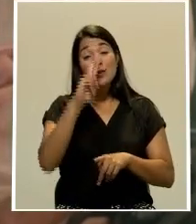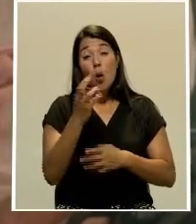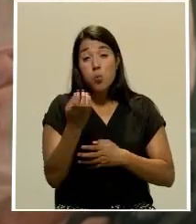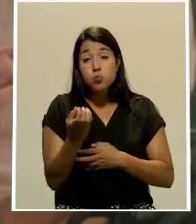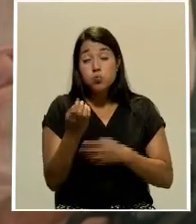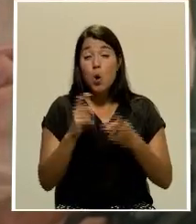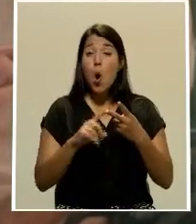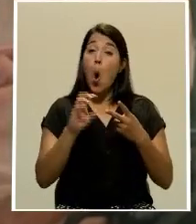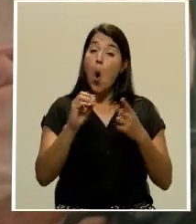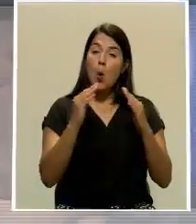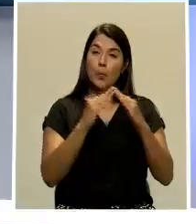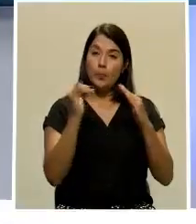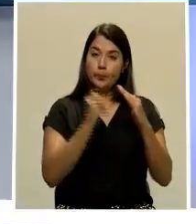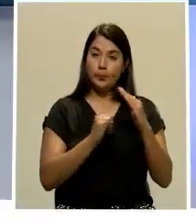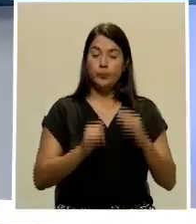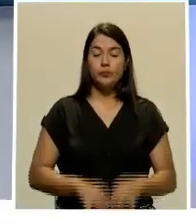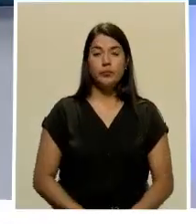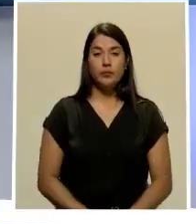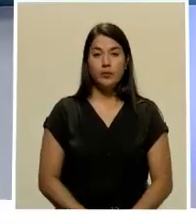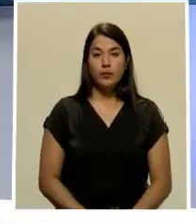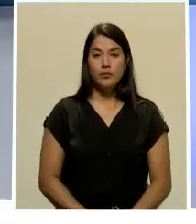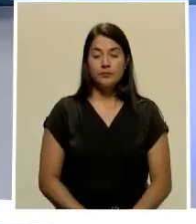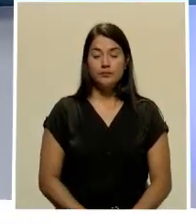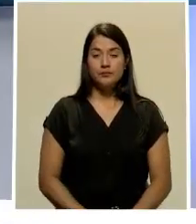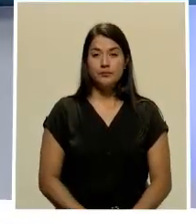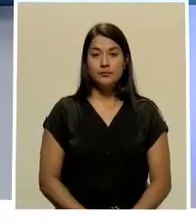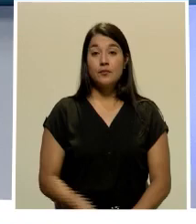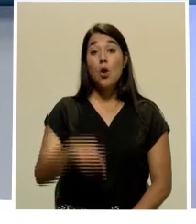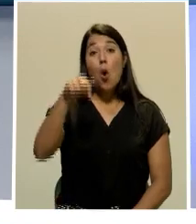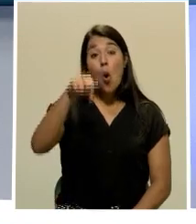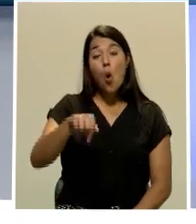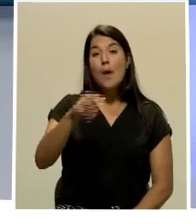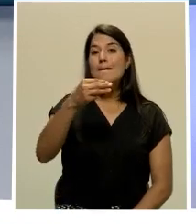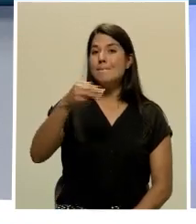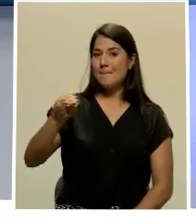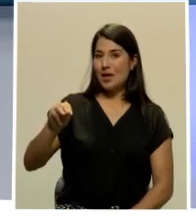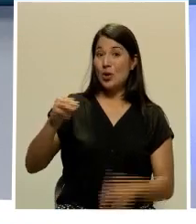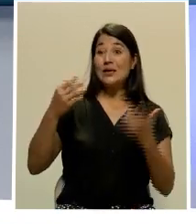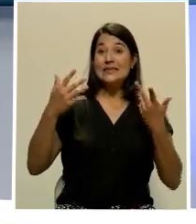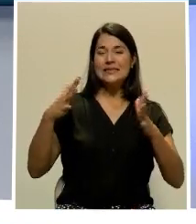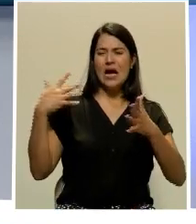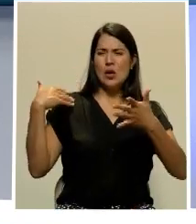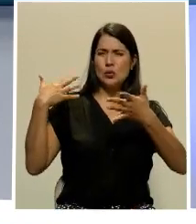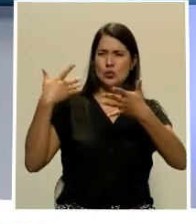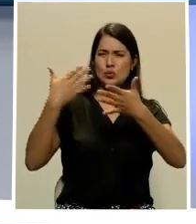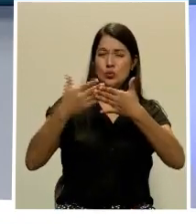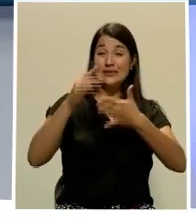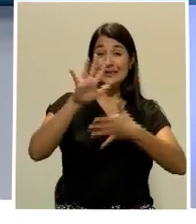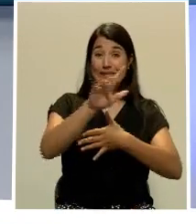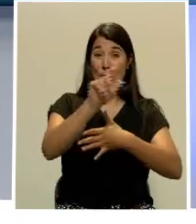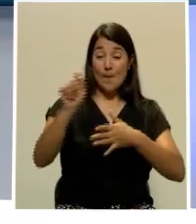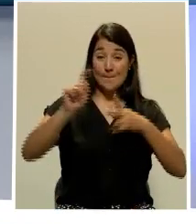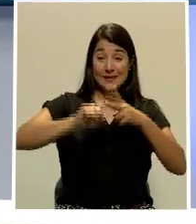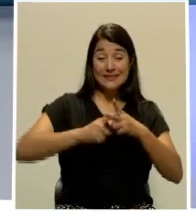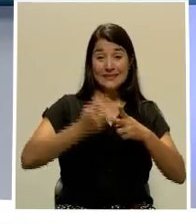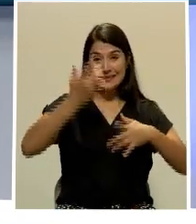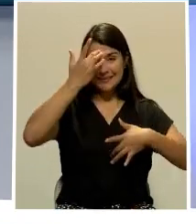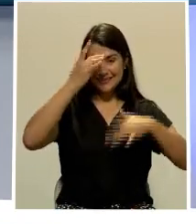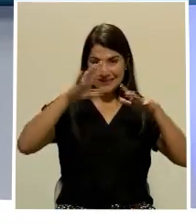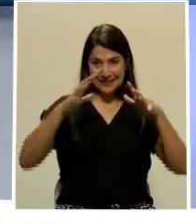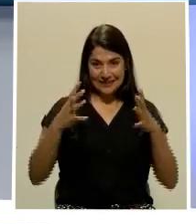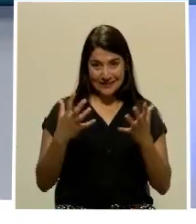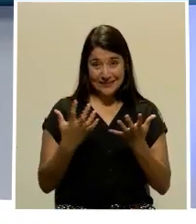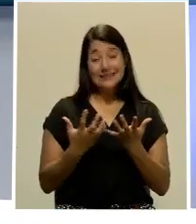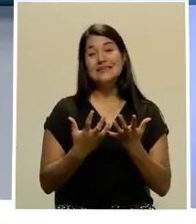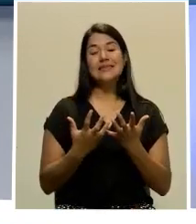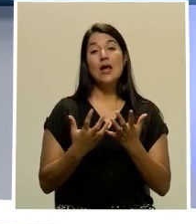bien salgan de sus casas. Este miércoles, a cinco meses de que se iniciara la pandemia, el cantón de Dota